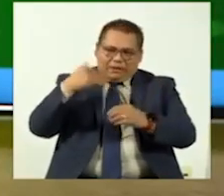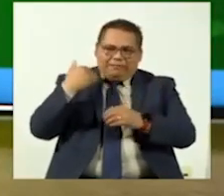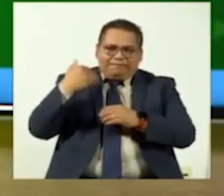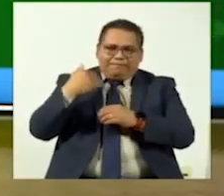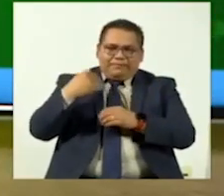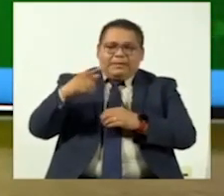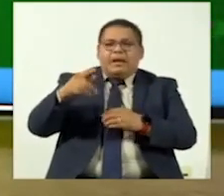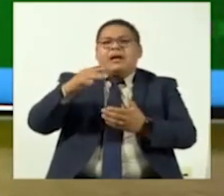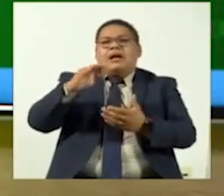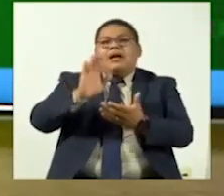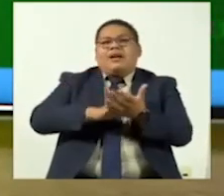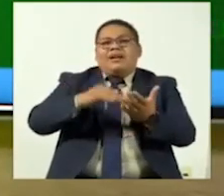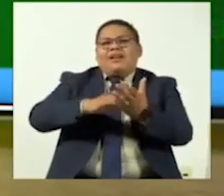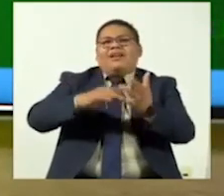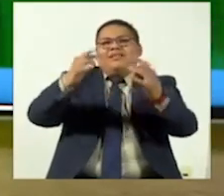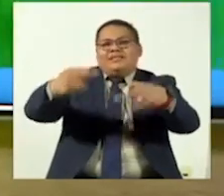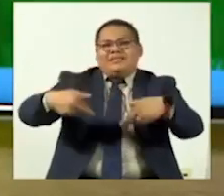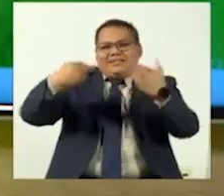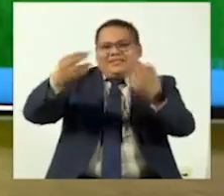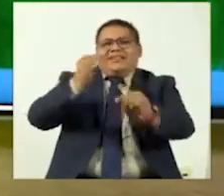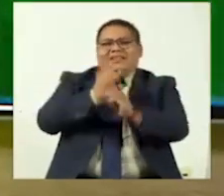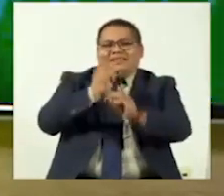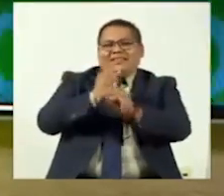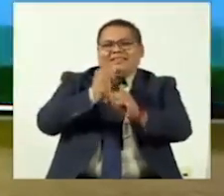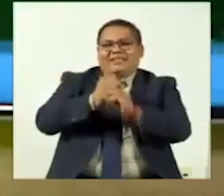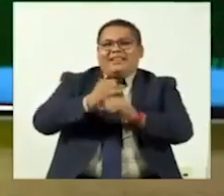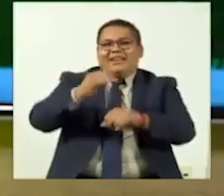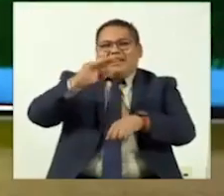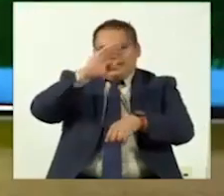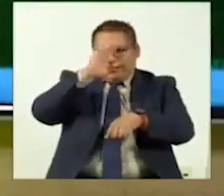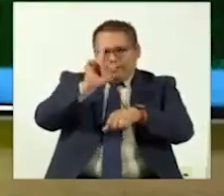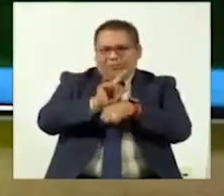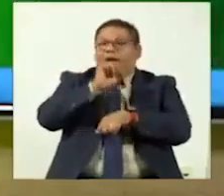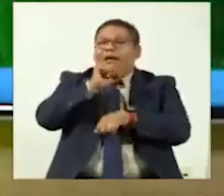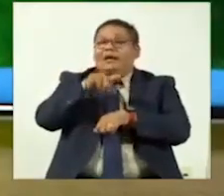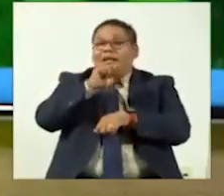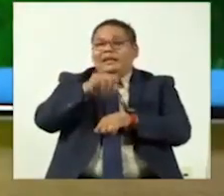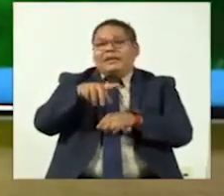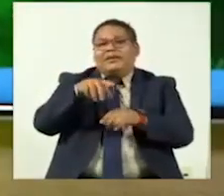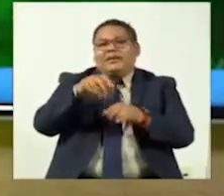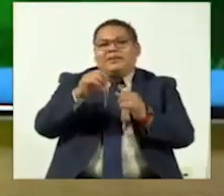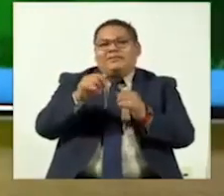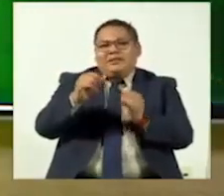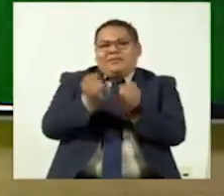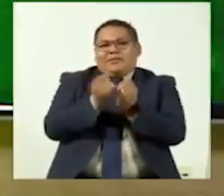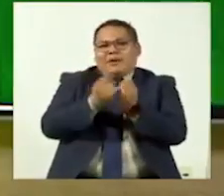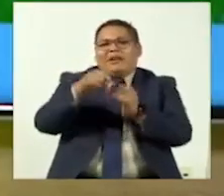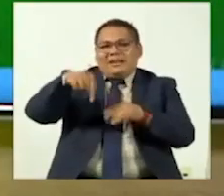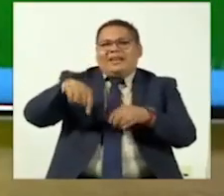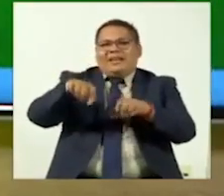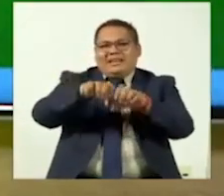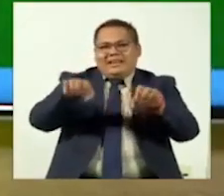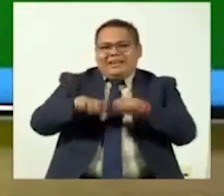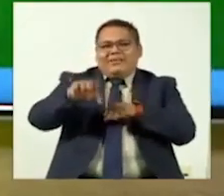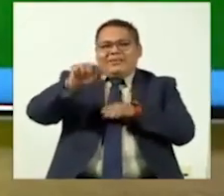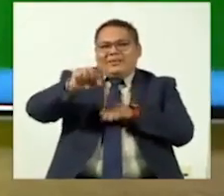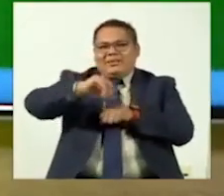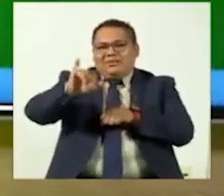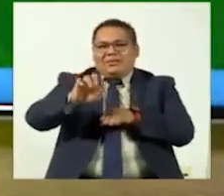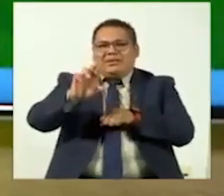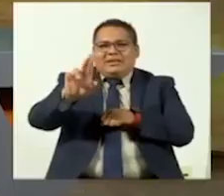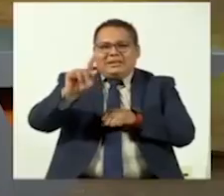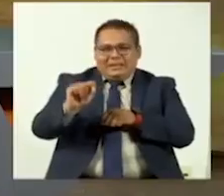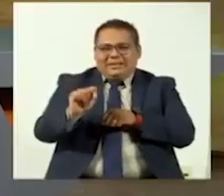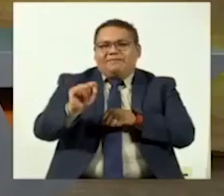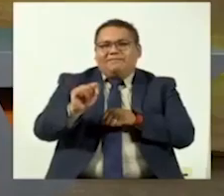regalándose en las redes oficiales de Cultura Jalisco y, pues, las de acá del Sistema Jaliciense de Radio y Televisión, Jalisco Radio y